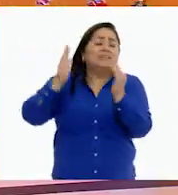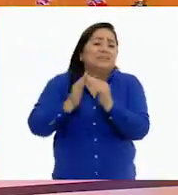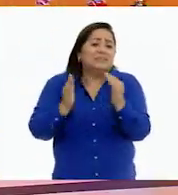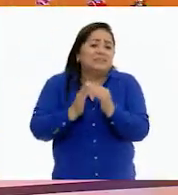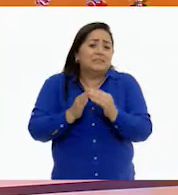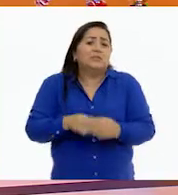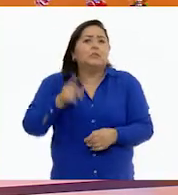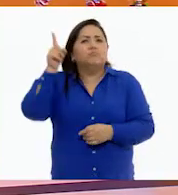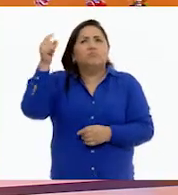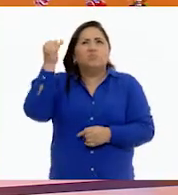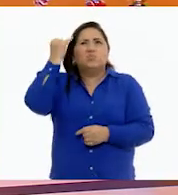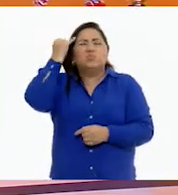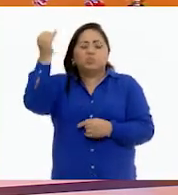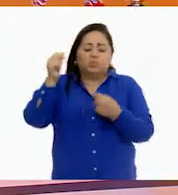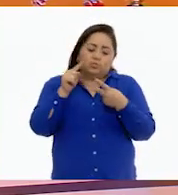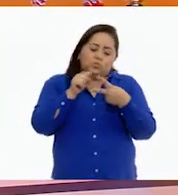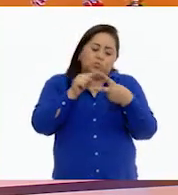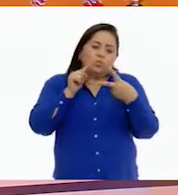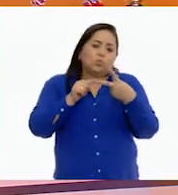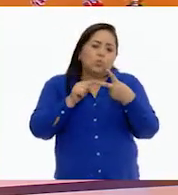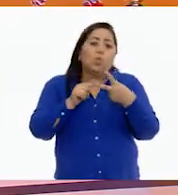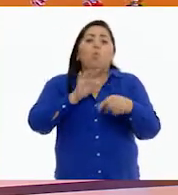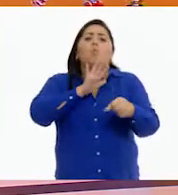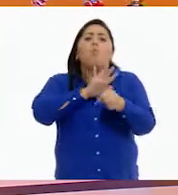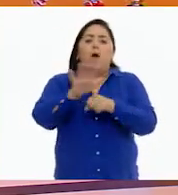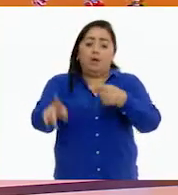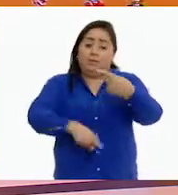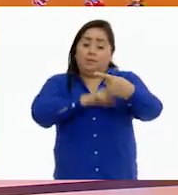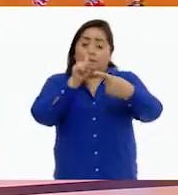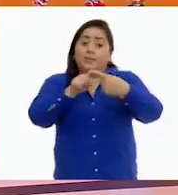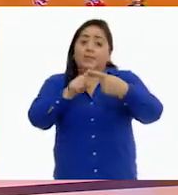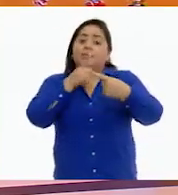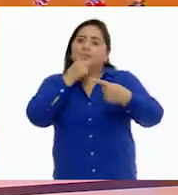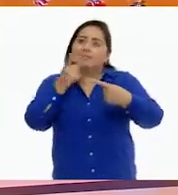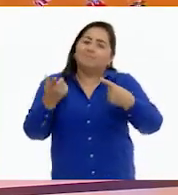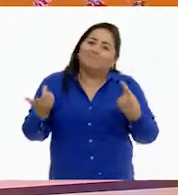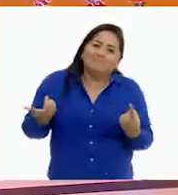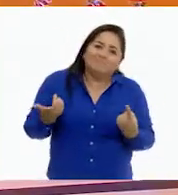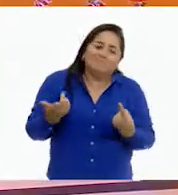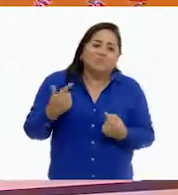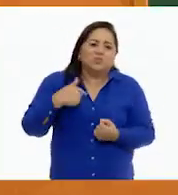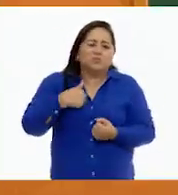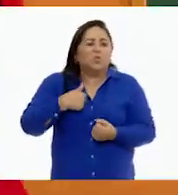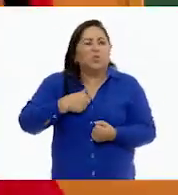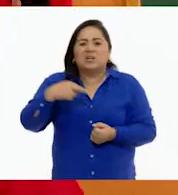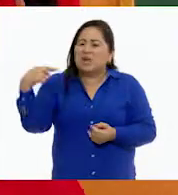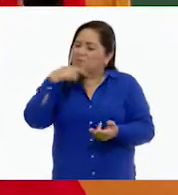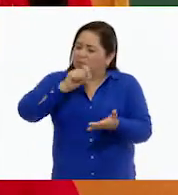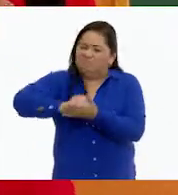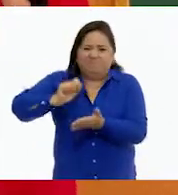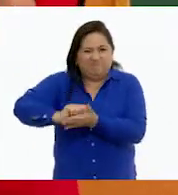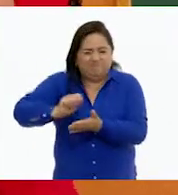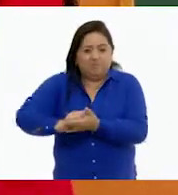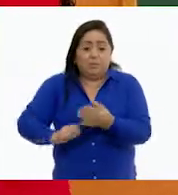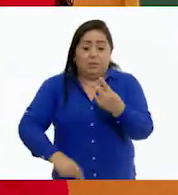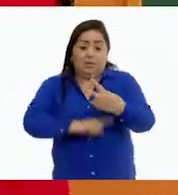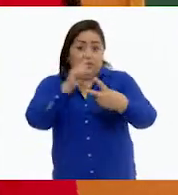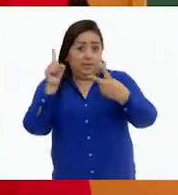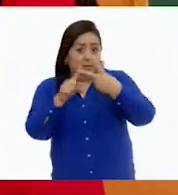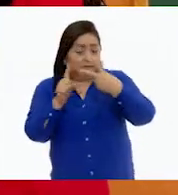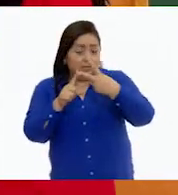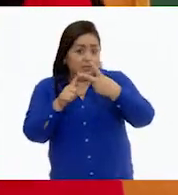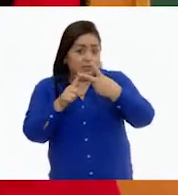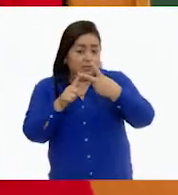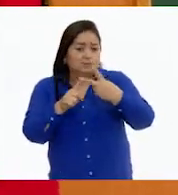entonces a se le ocurren dos opciones. La primera dice él, pues yo creo que la voy a hacer rápido. Y la segunda